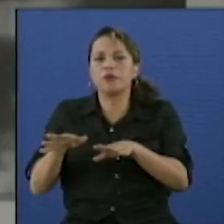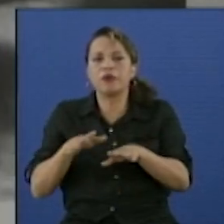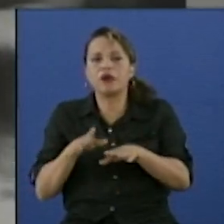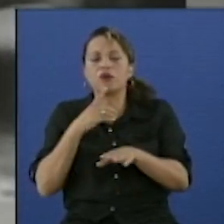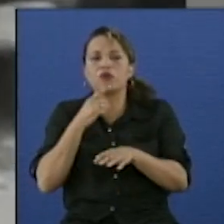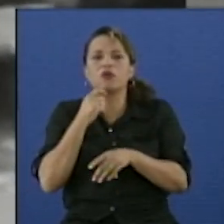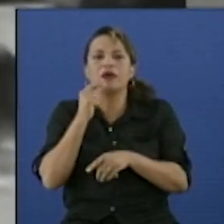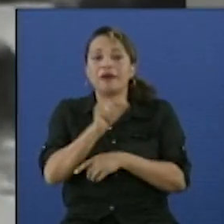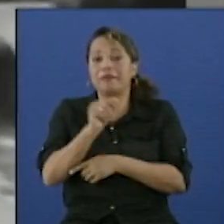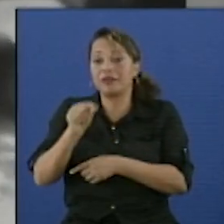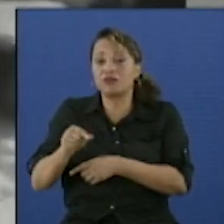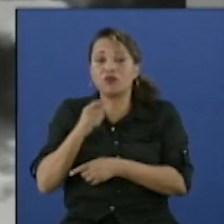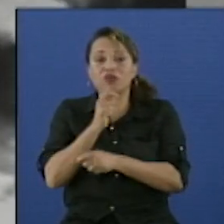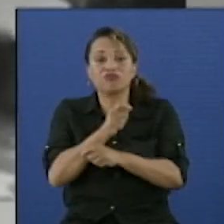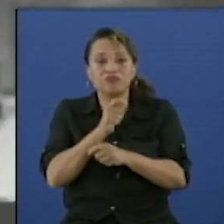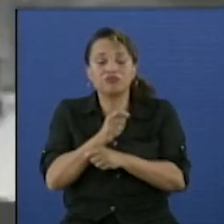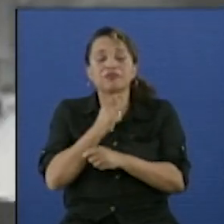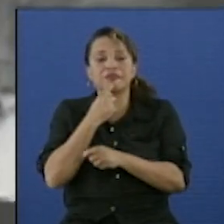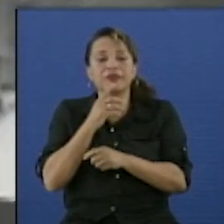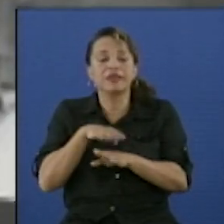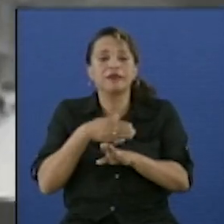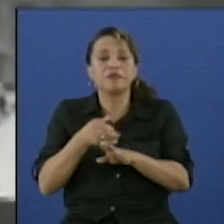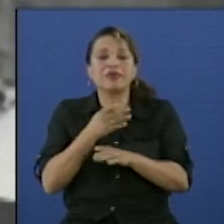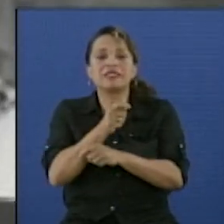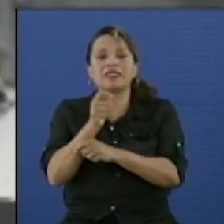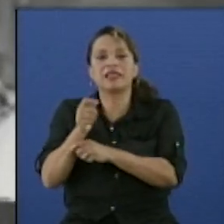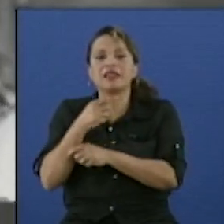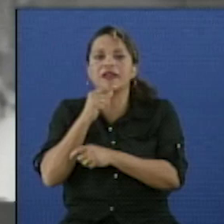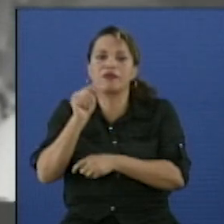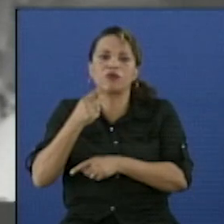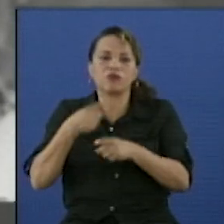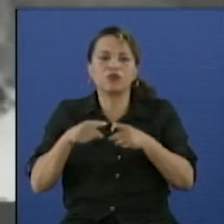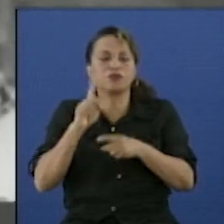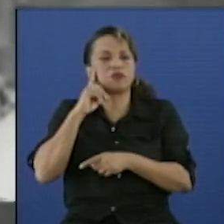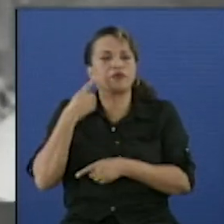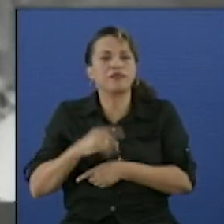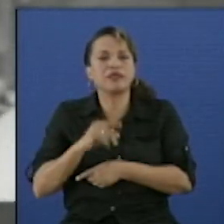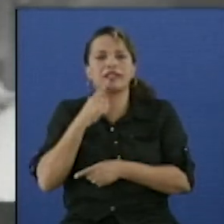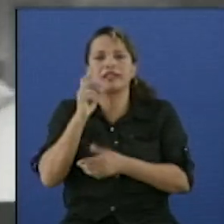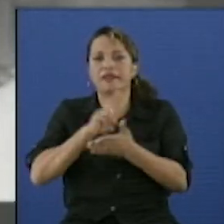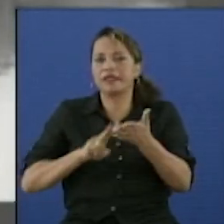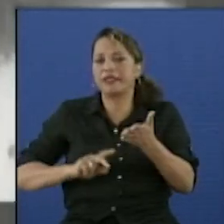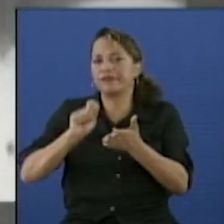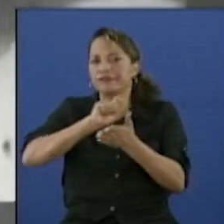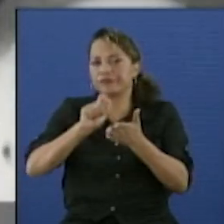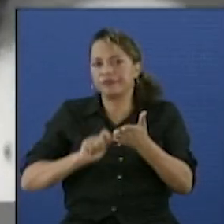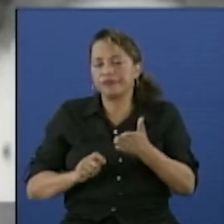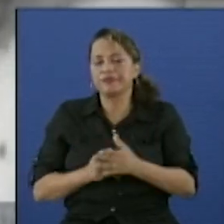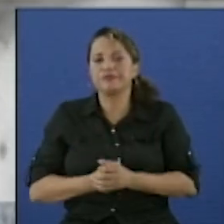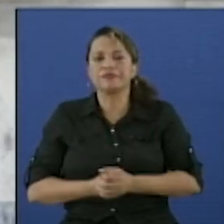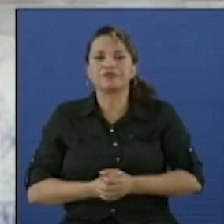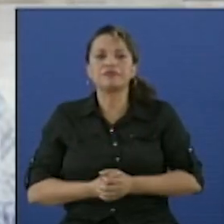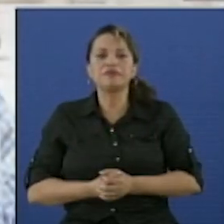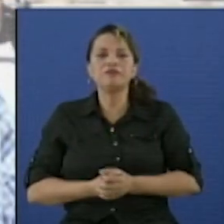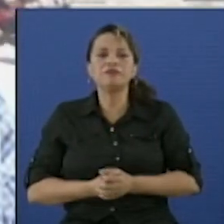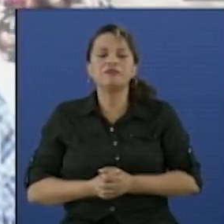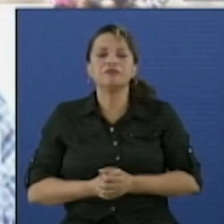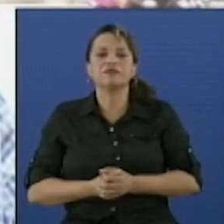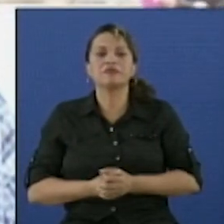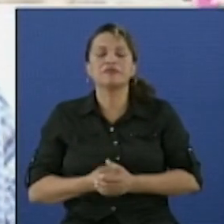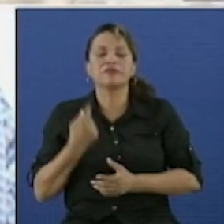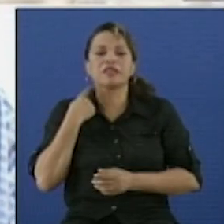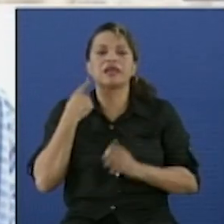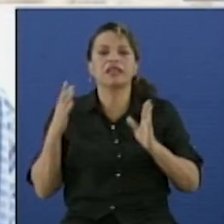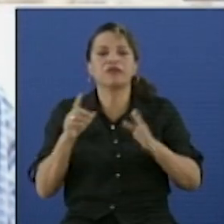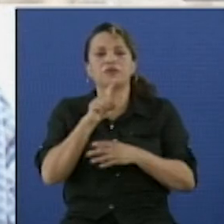alfabetizadores y desarrolló un plan piloto en Santa Clara con varios miles de alfabetizados en el